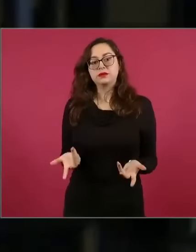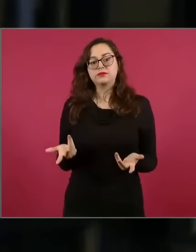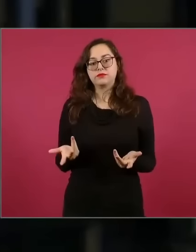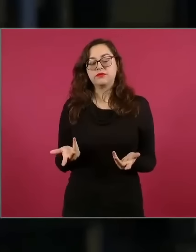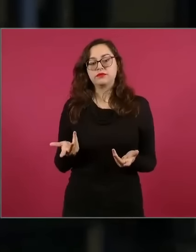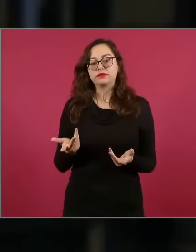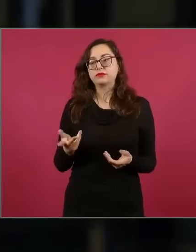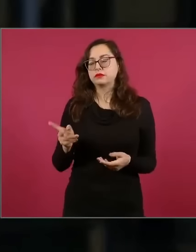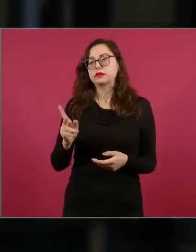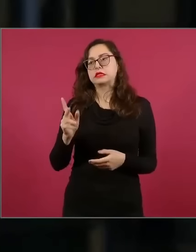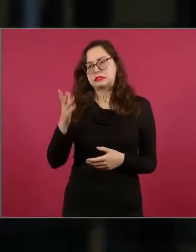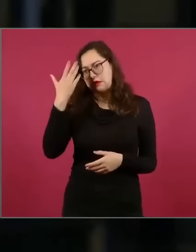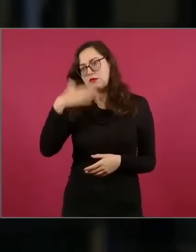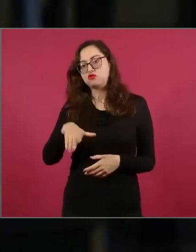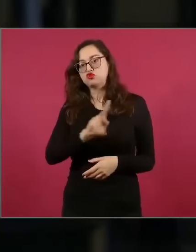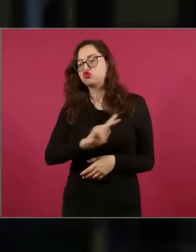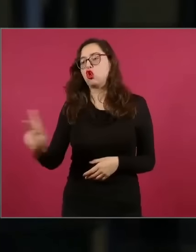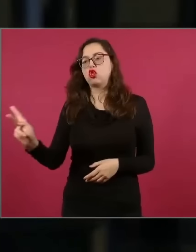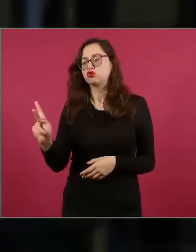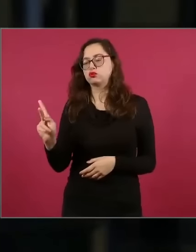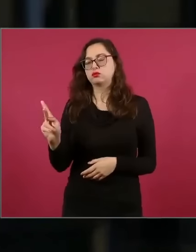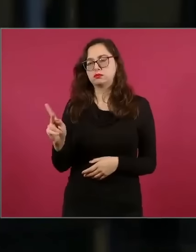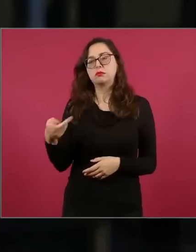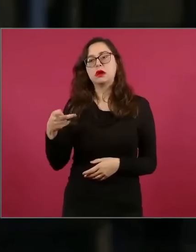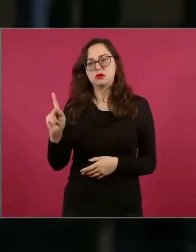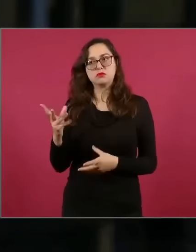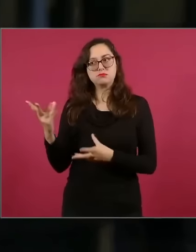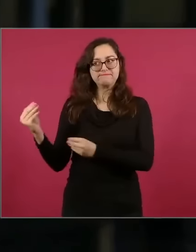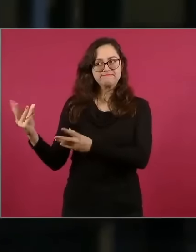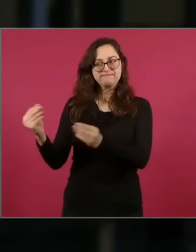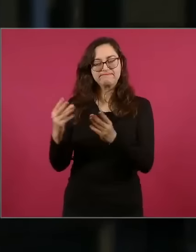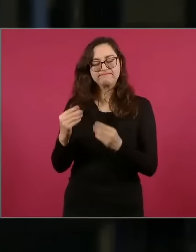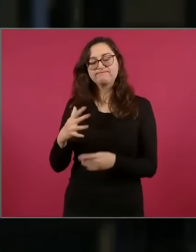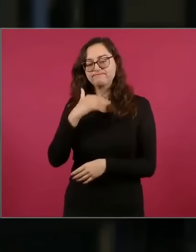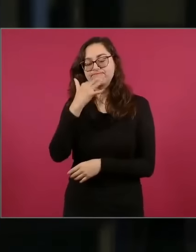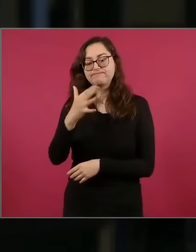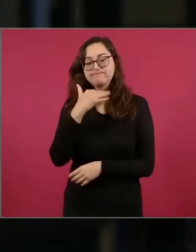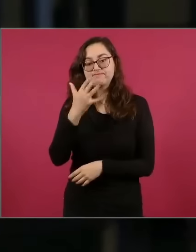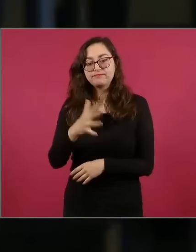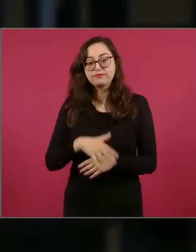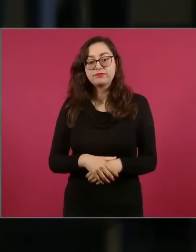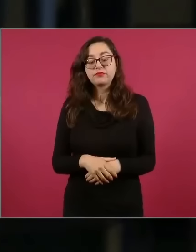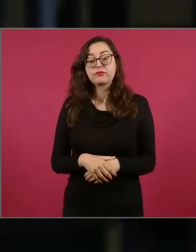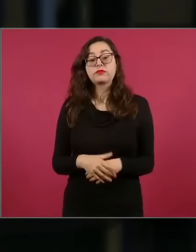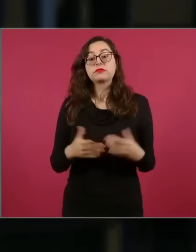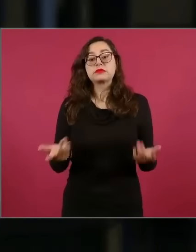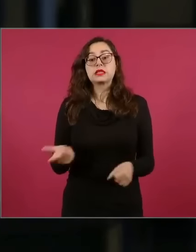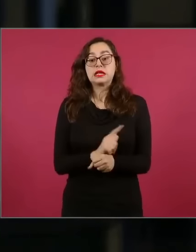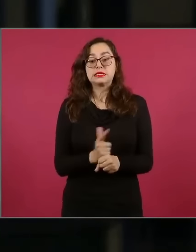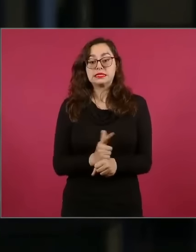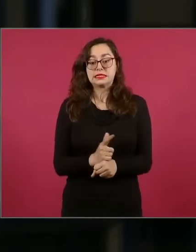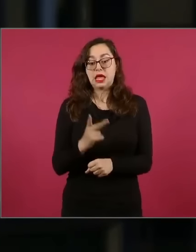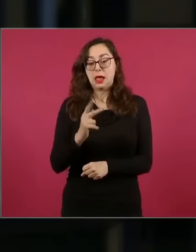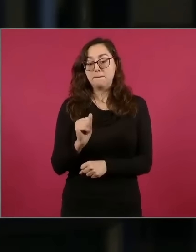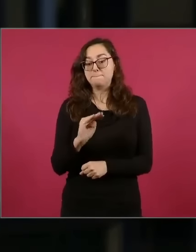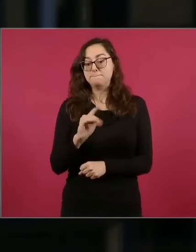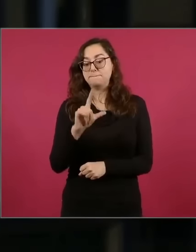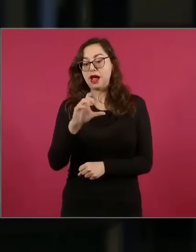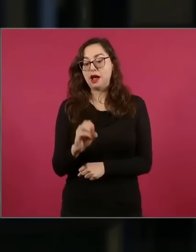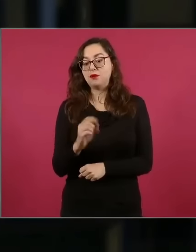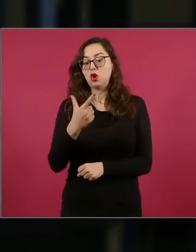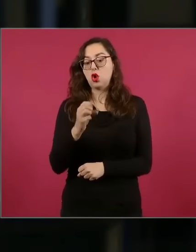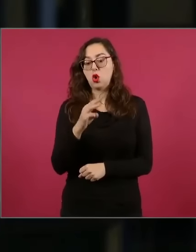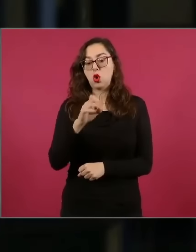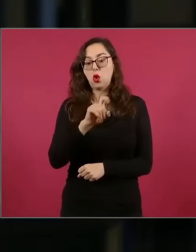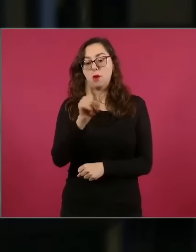integrante de este Poder, pero pues sí de algunos casos. En ese sentido, el licenciado Pablo Gómez hace un tiempo titular de la Unidad